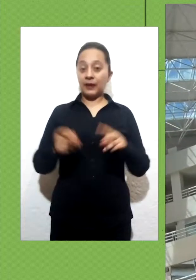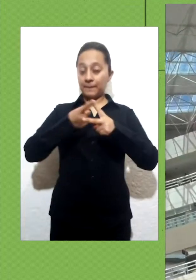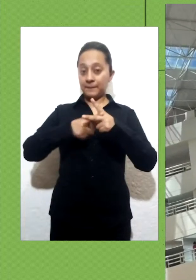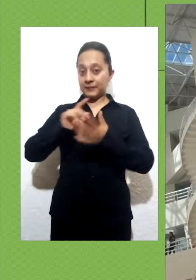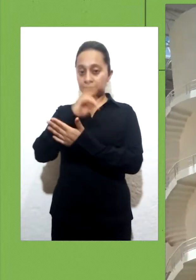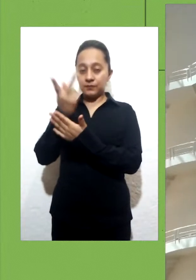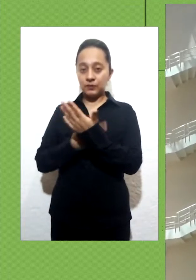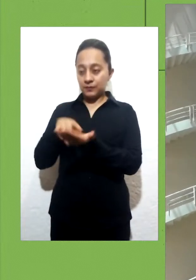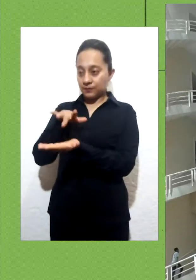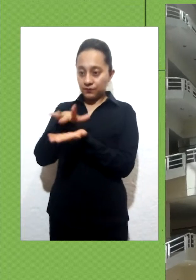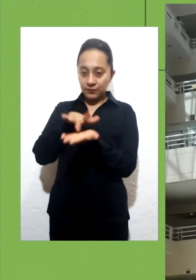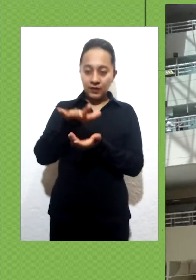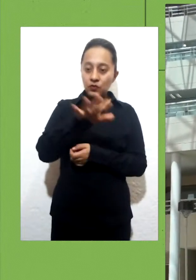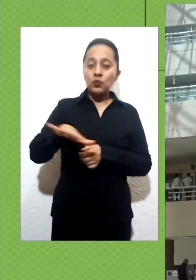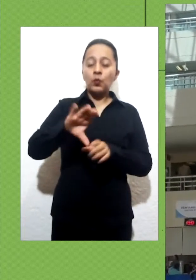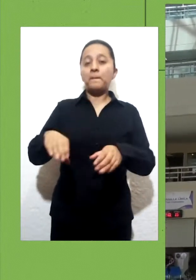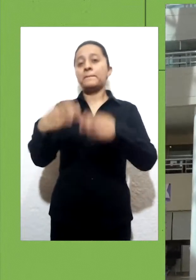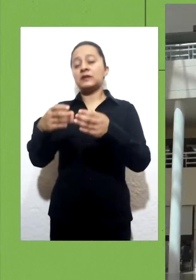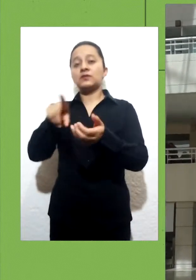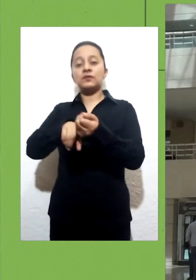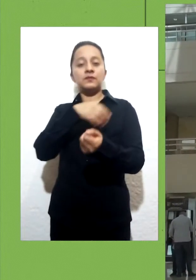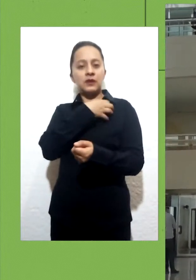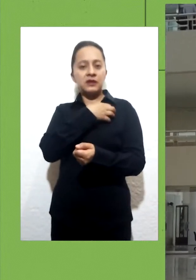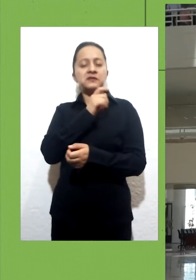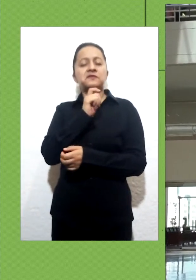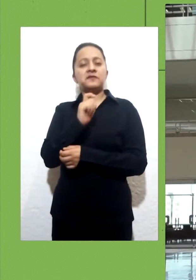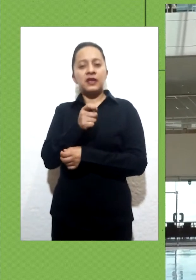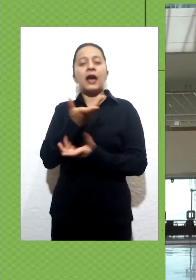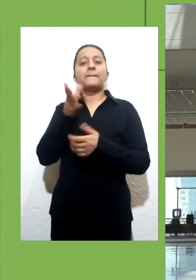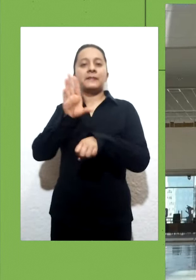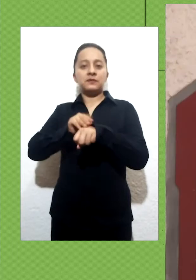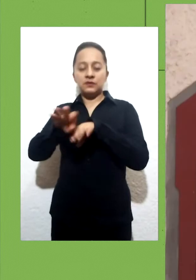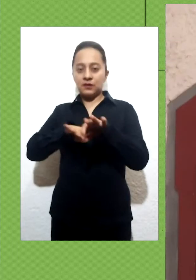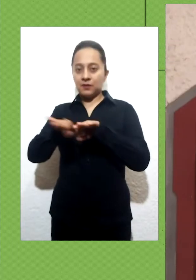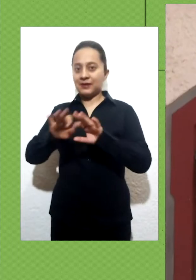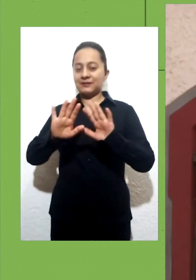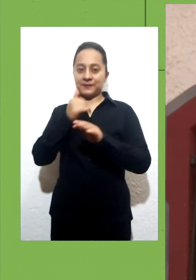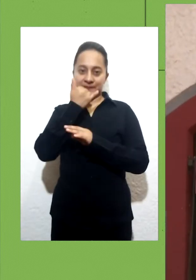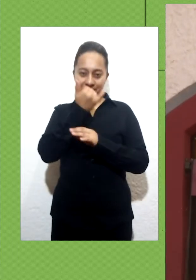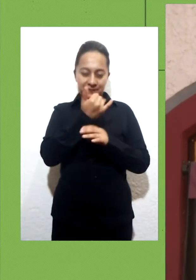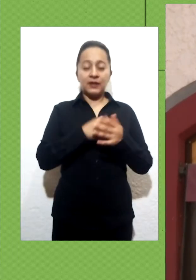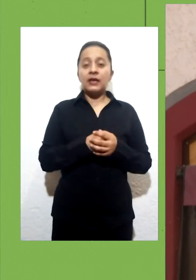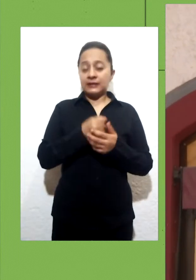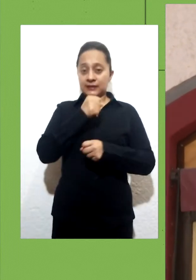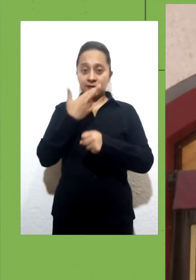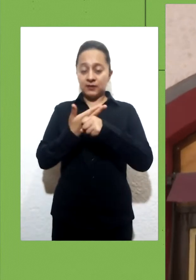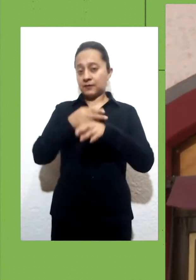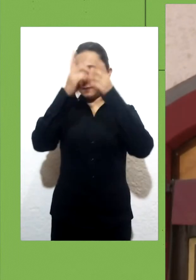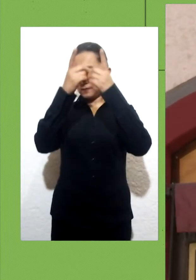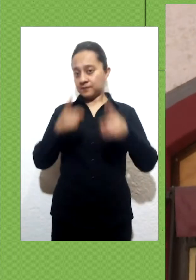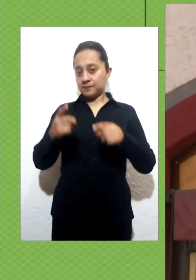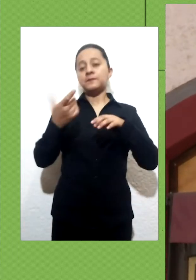Entra en vigor el Programa de Apoyo a Comercios en la Capital, el cual condonará el pago de licencias de funcionamiento. El secretario de